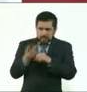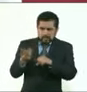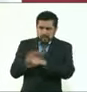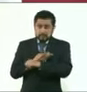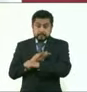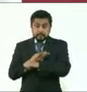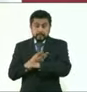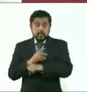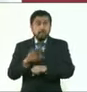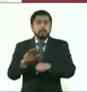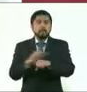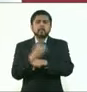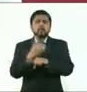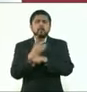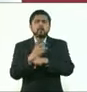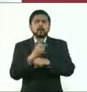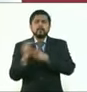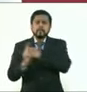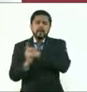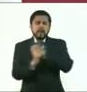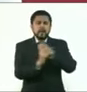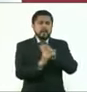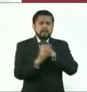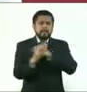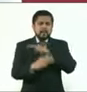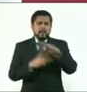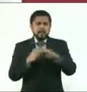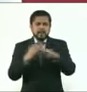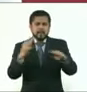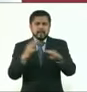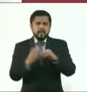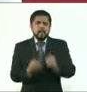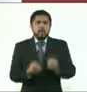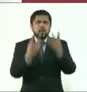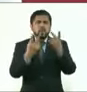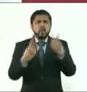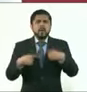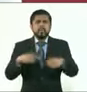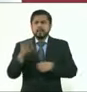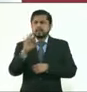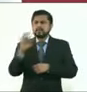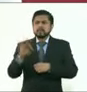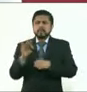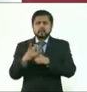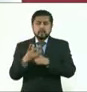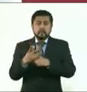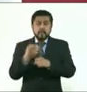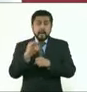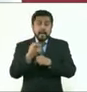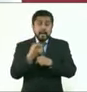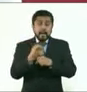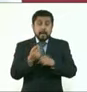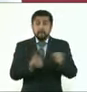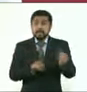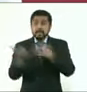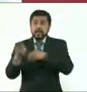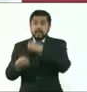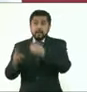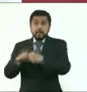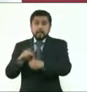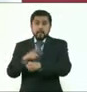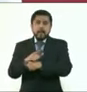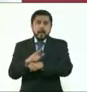la proporción de personas que están en hospitales que han sido vacunadas, en realidad es porque tienen alguna